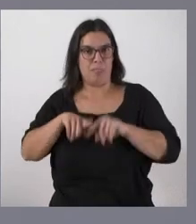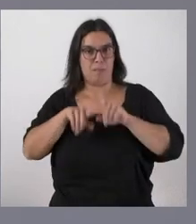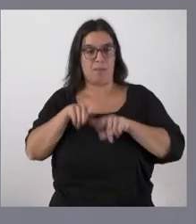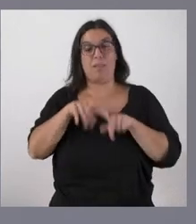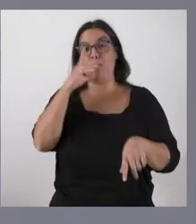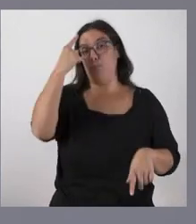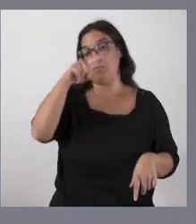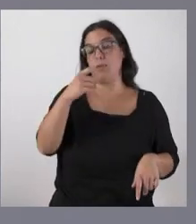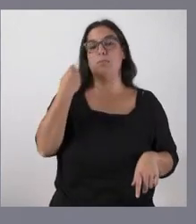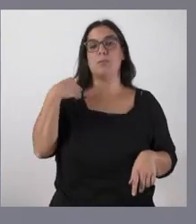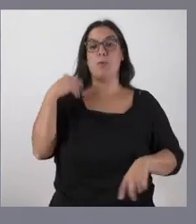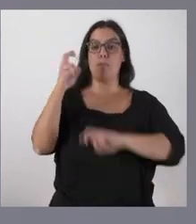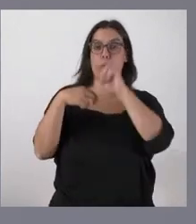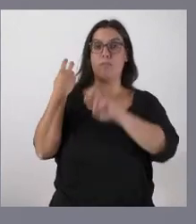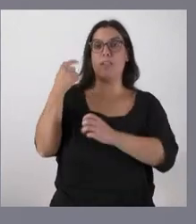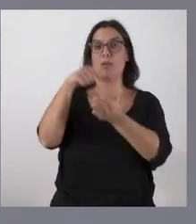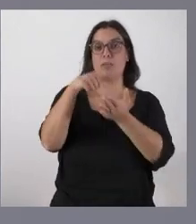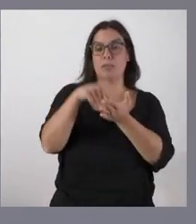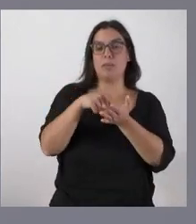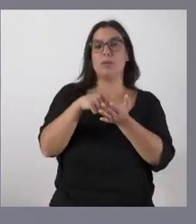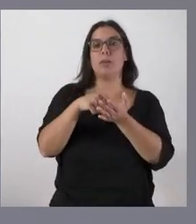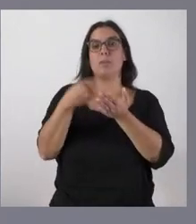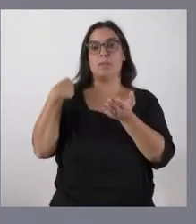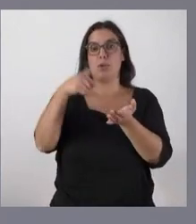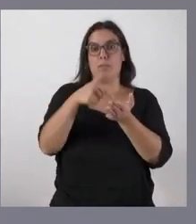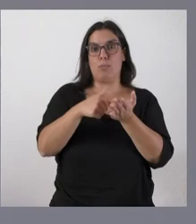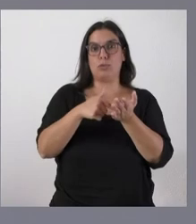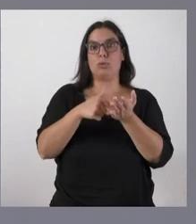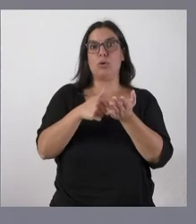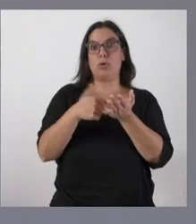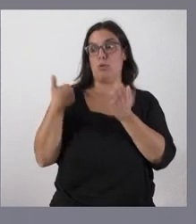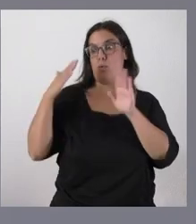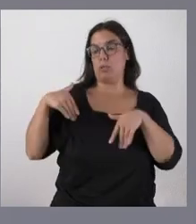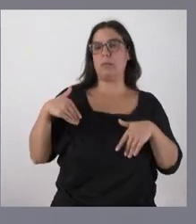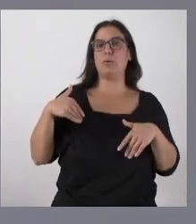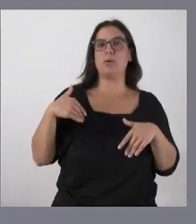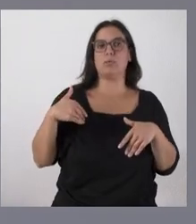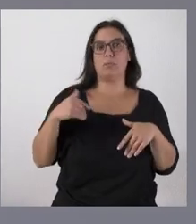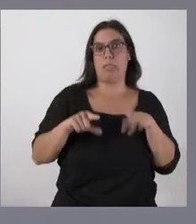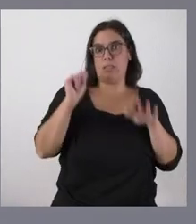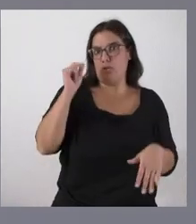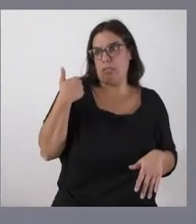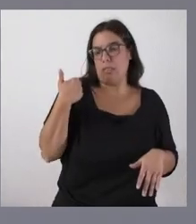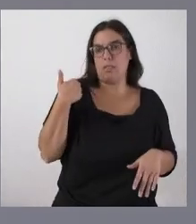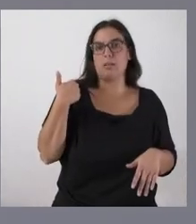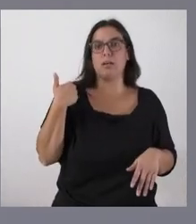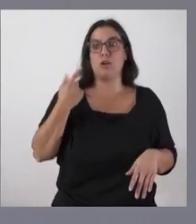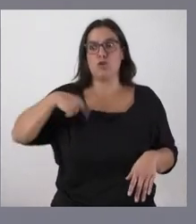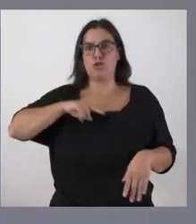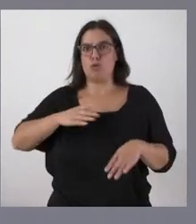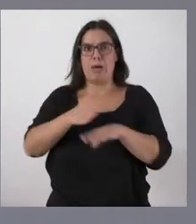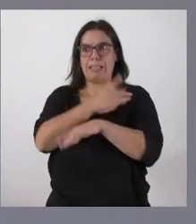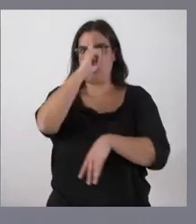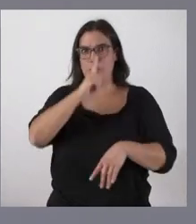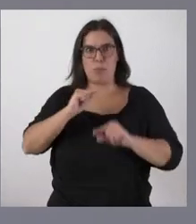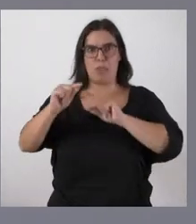modificación tributaria que se ha planteado de incremento de impuestos de última hora pues se ha realizado sin previo conocimiento y sin previo debate